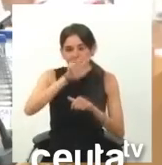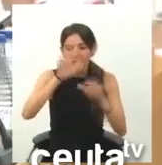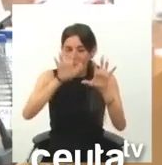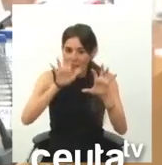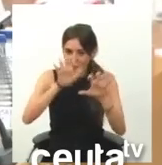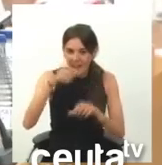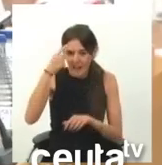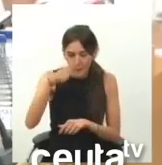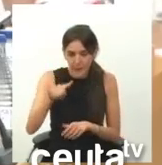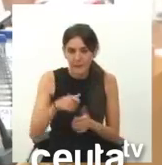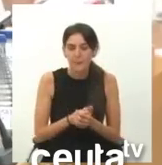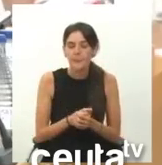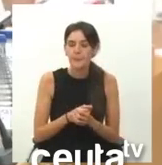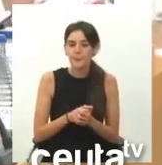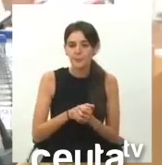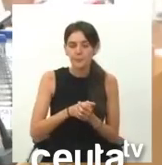falta?